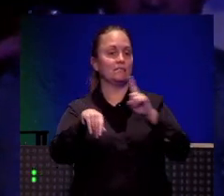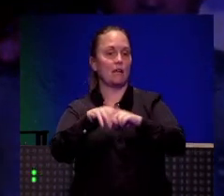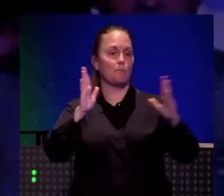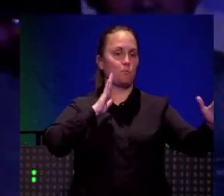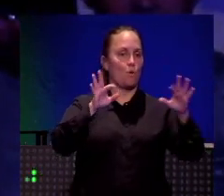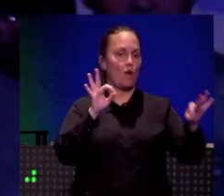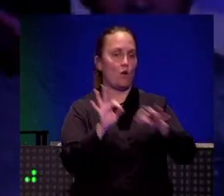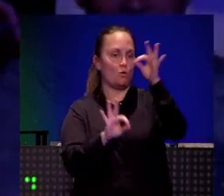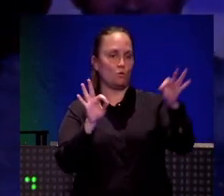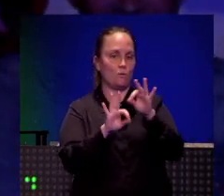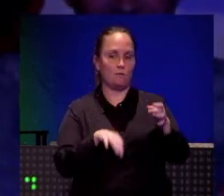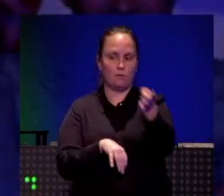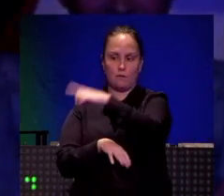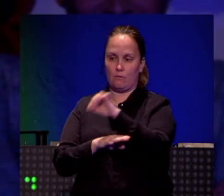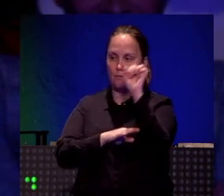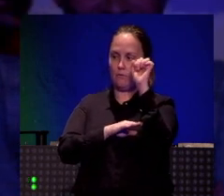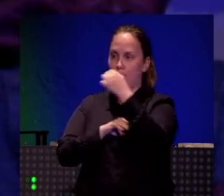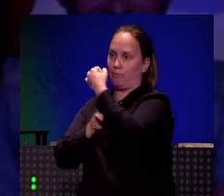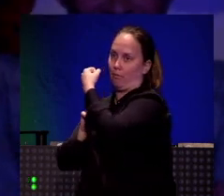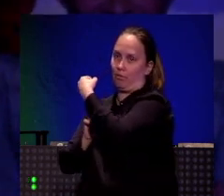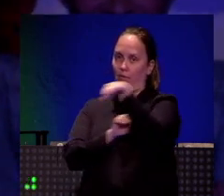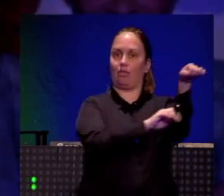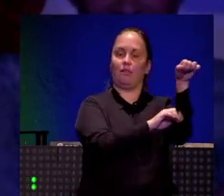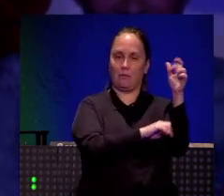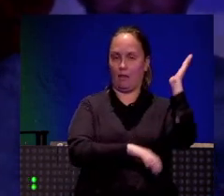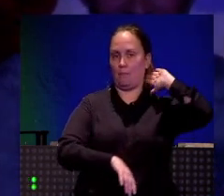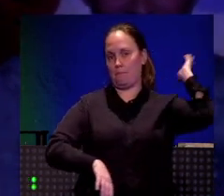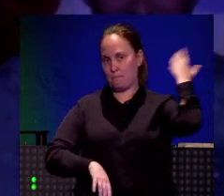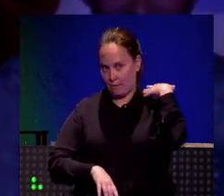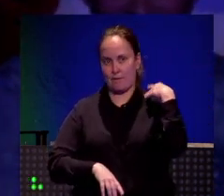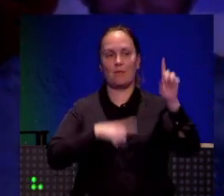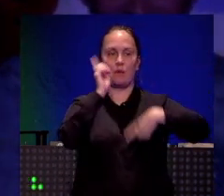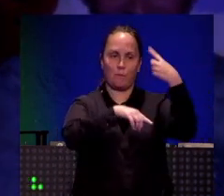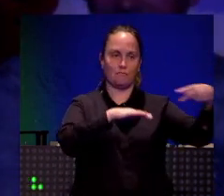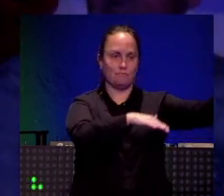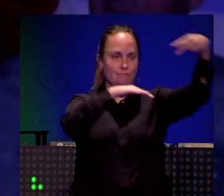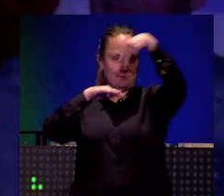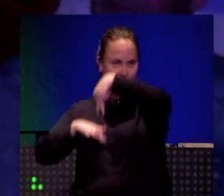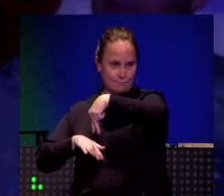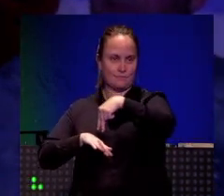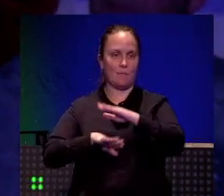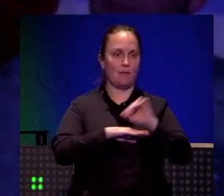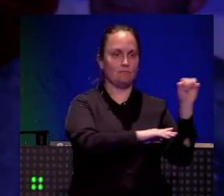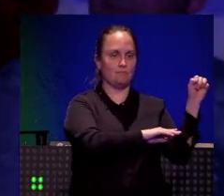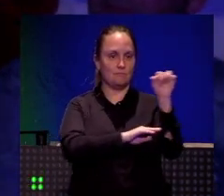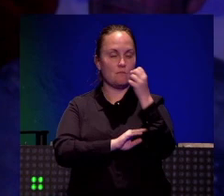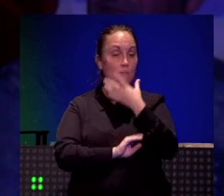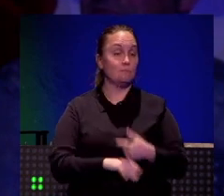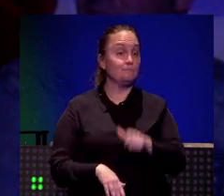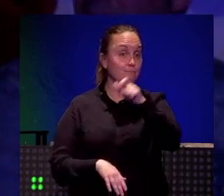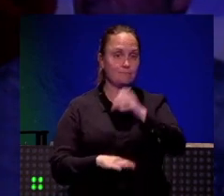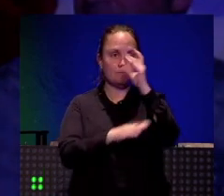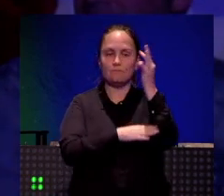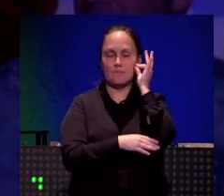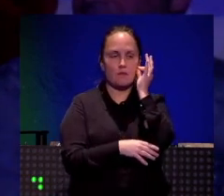cervical de las primeras filas. Yo después cambio de ubicación enseguida otra vez. Tiene muchísimo sentido del humor, le